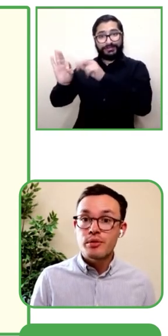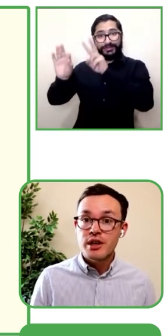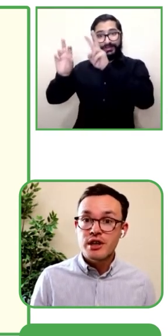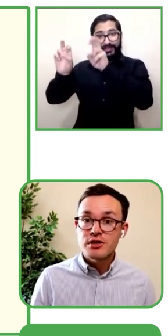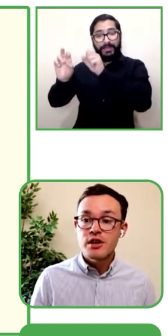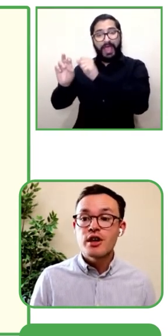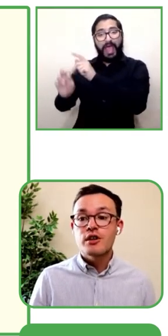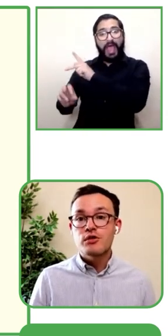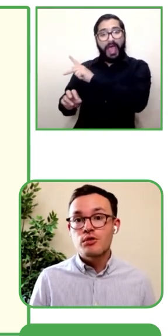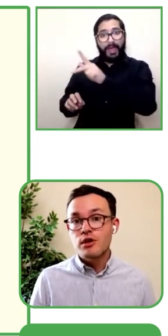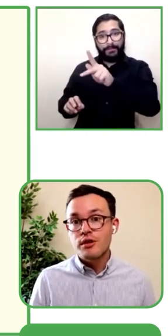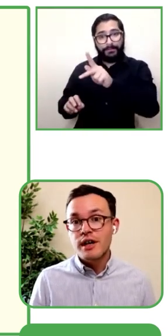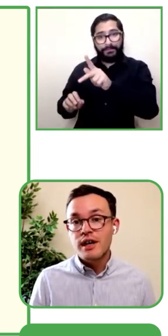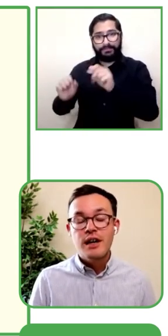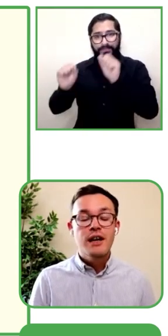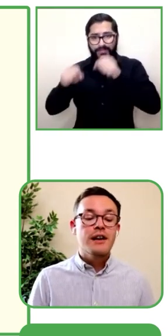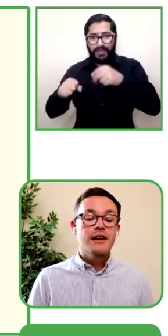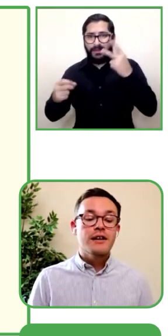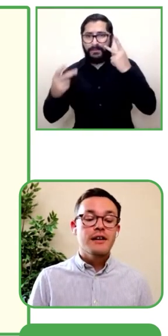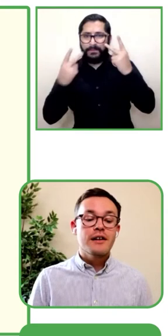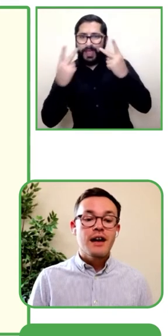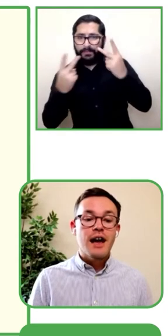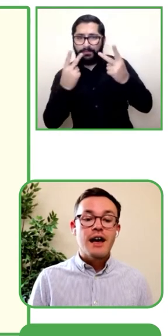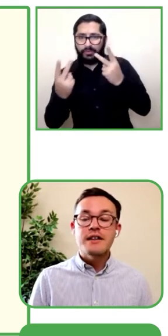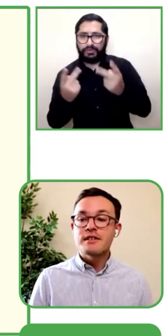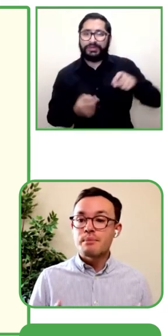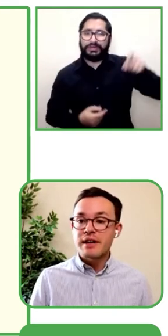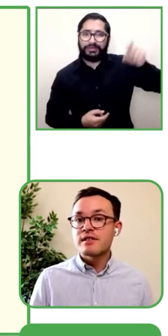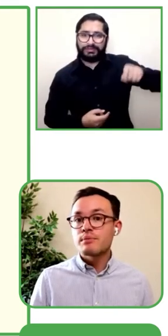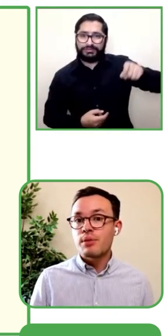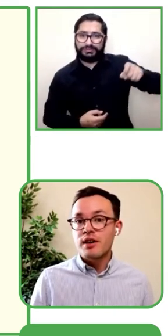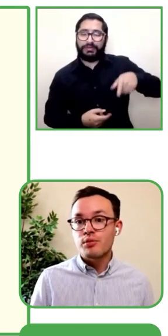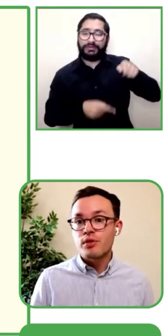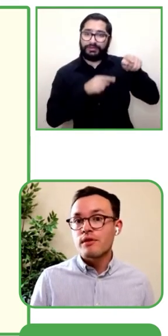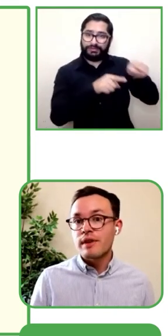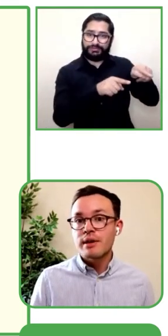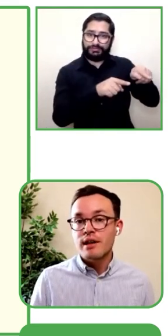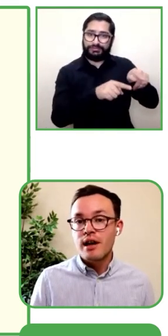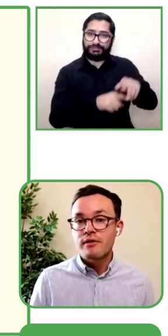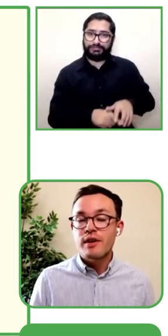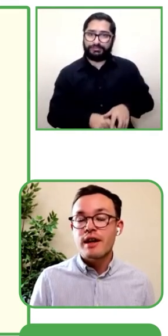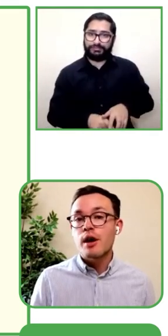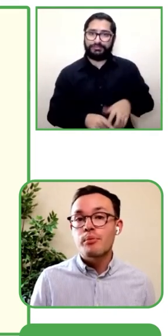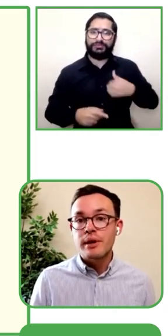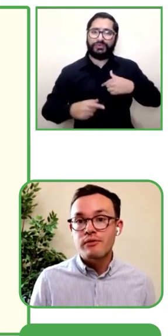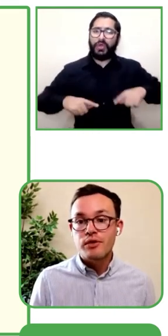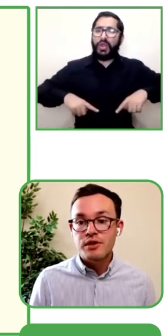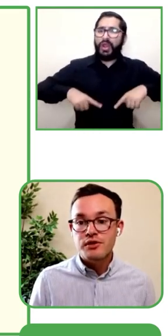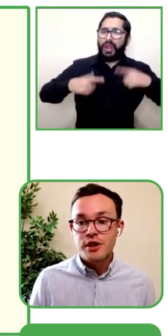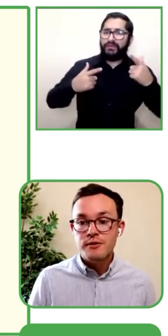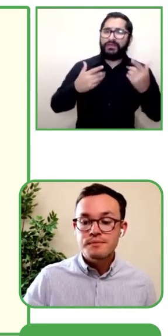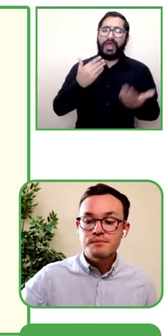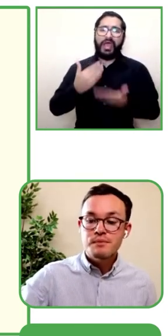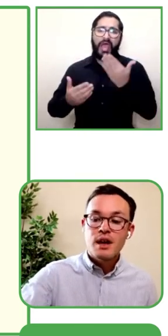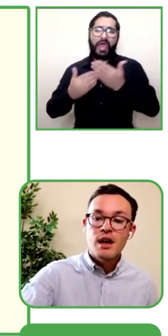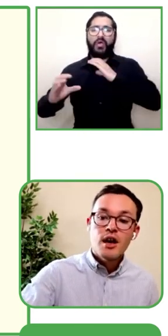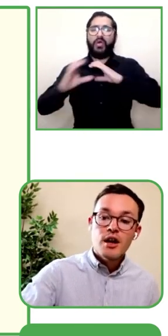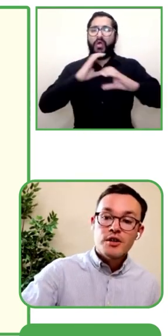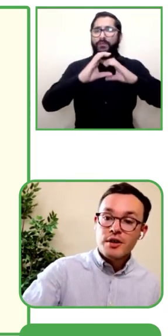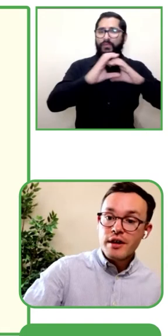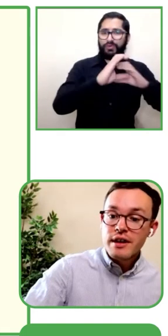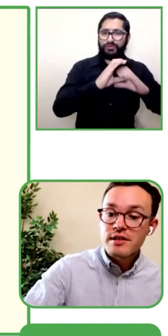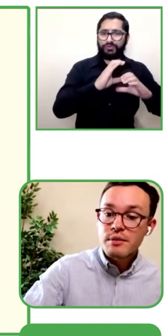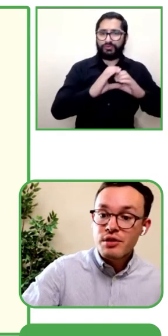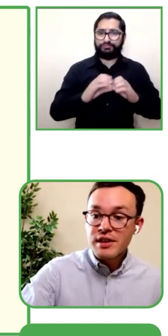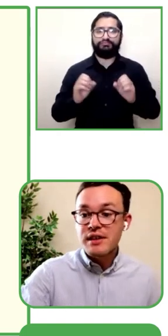en esta etapa de la vida para facilitar la comunicación, el buen aprendizaje y una vida óptima